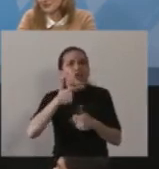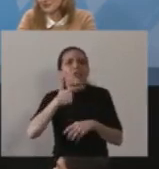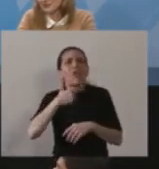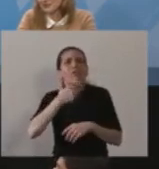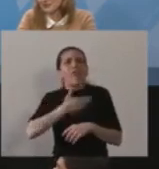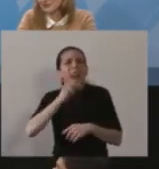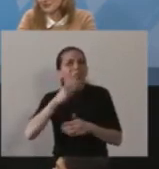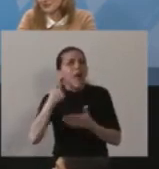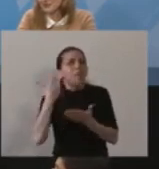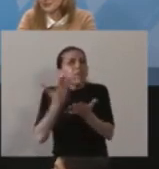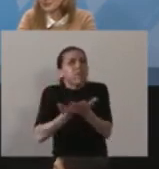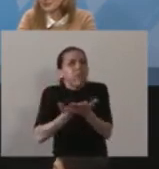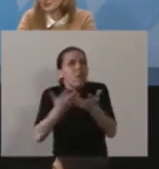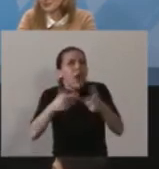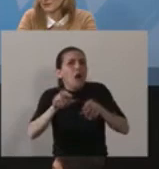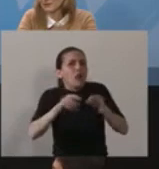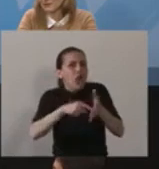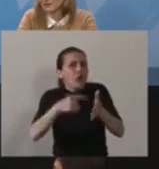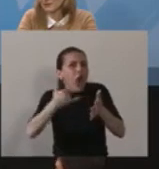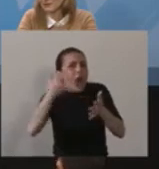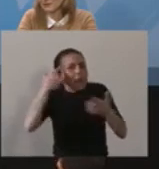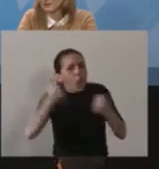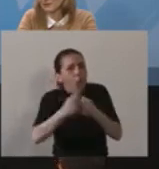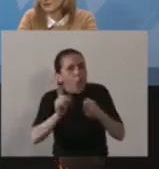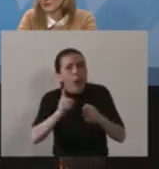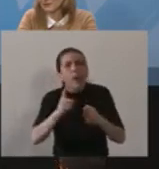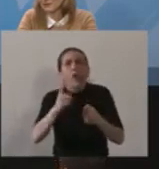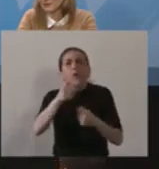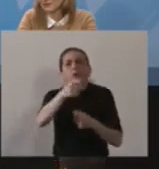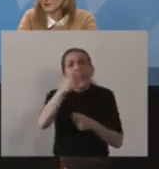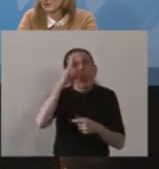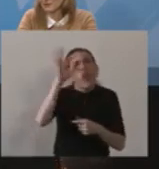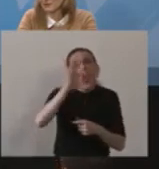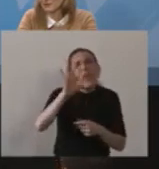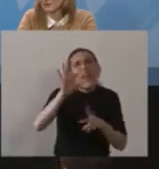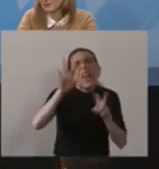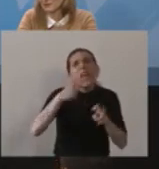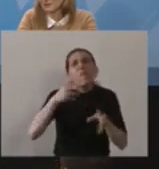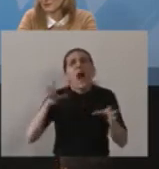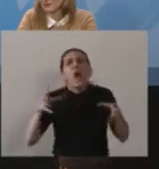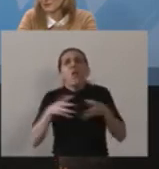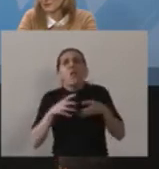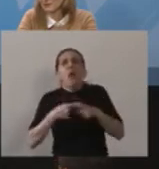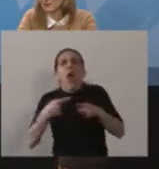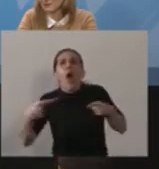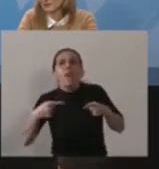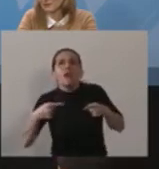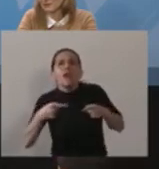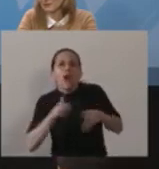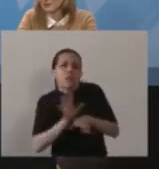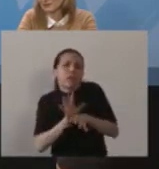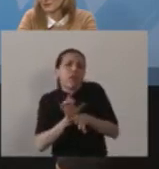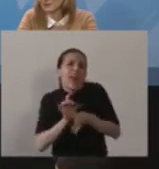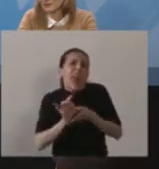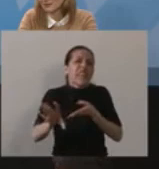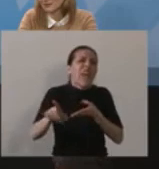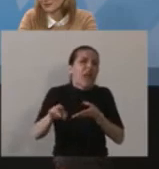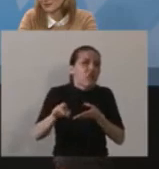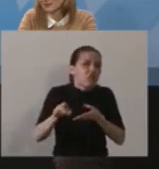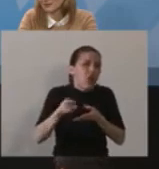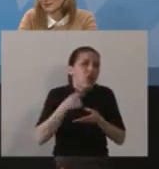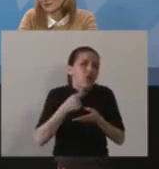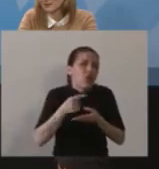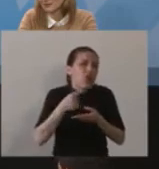quiero consultar respecto a la posición de la oposición, qué opina sobre ese rechazo, poco más que la oposición